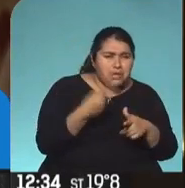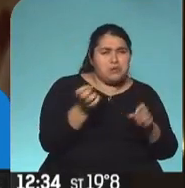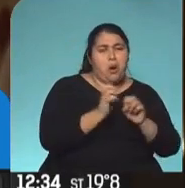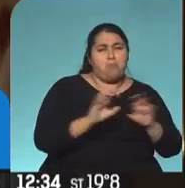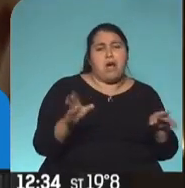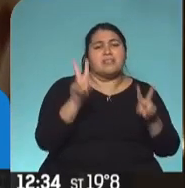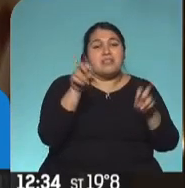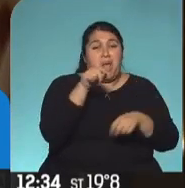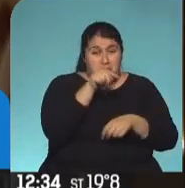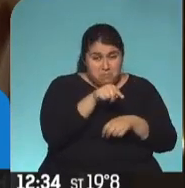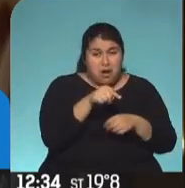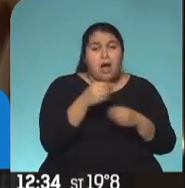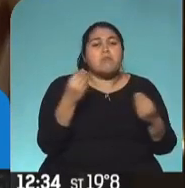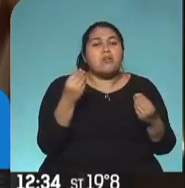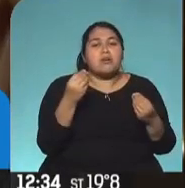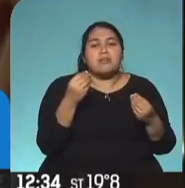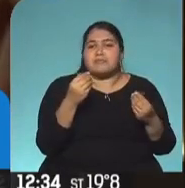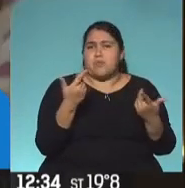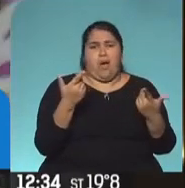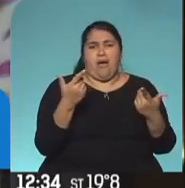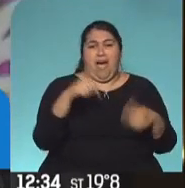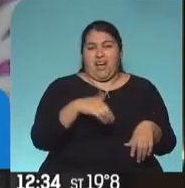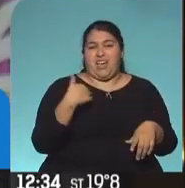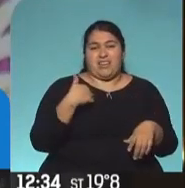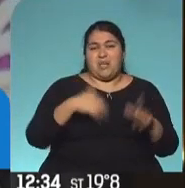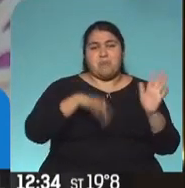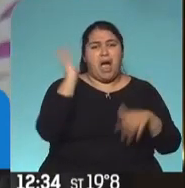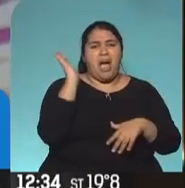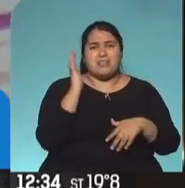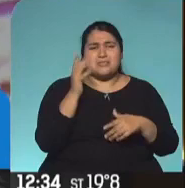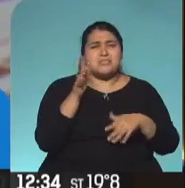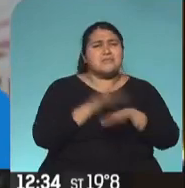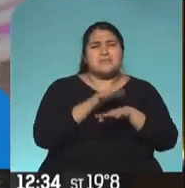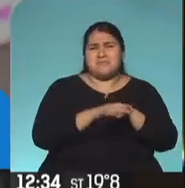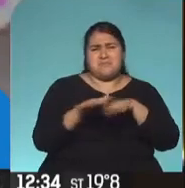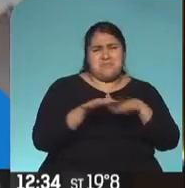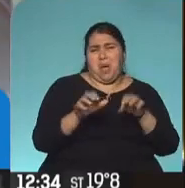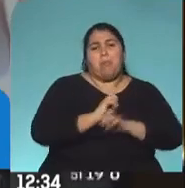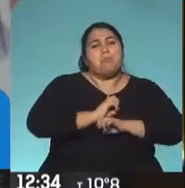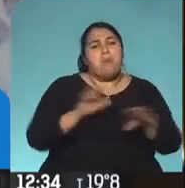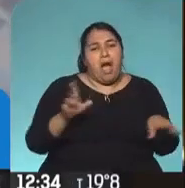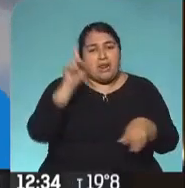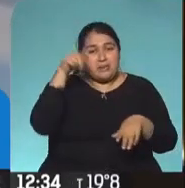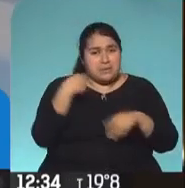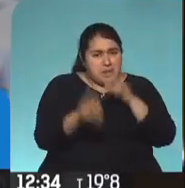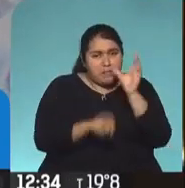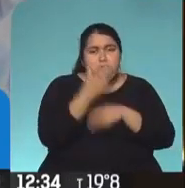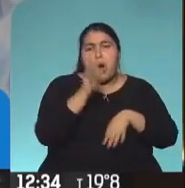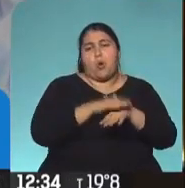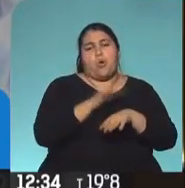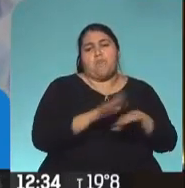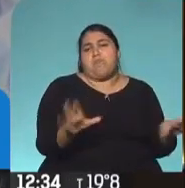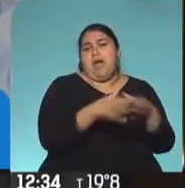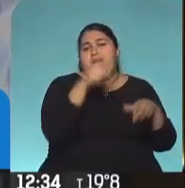de poder. La pobreza en Argentina no tiene otra explicación de ser una pobreza manufacturada, creada por el sistema político y el sistema